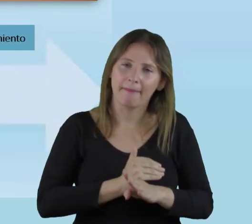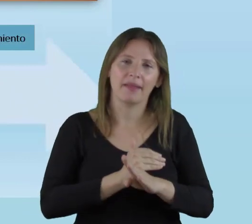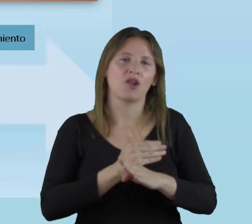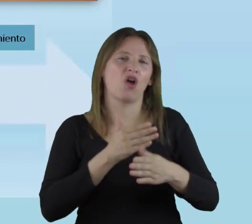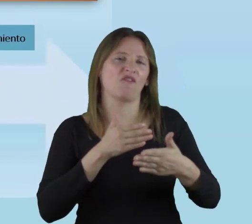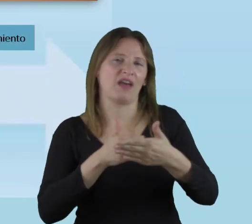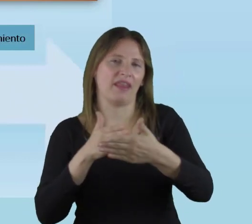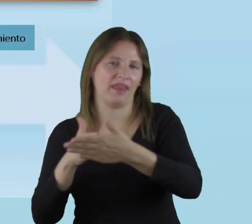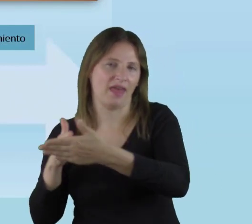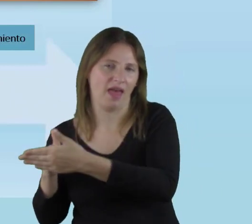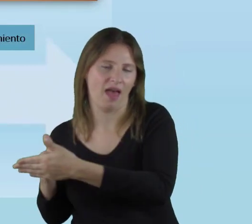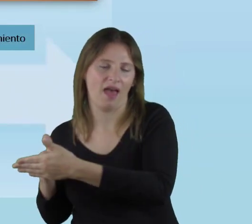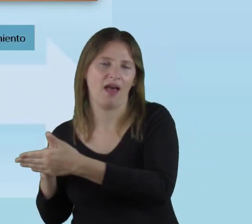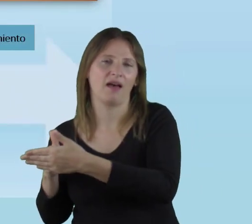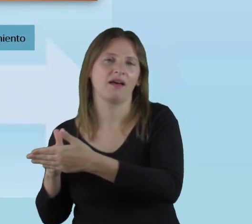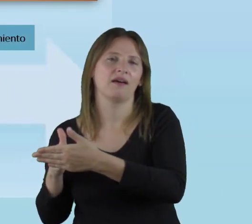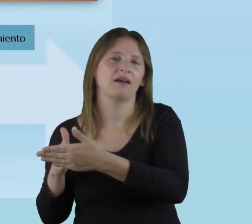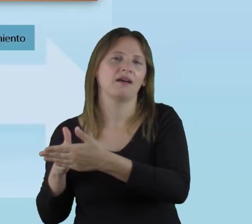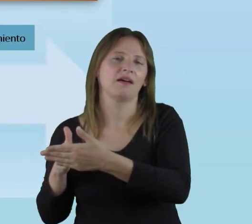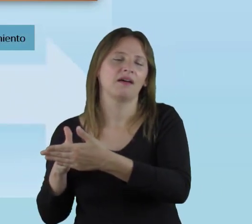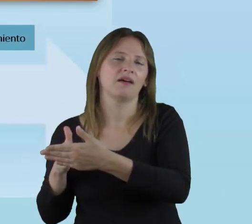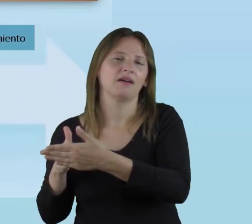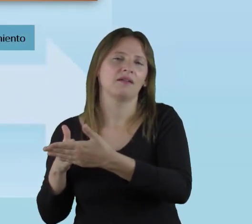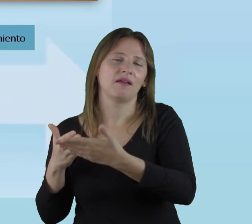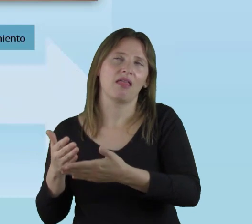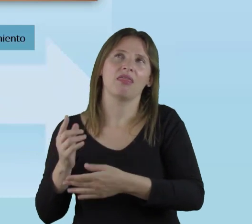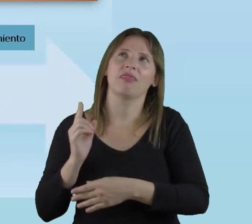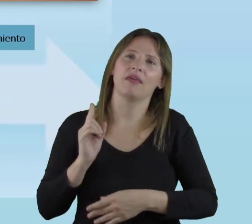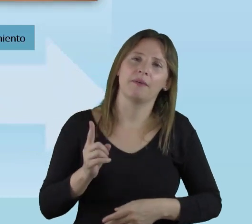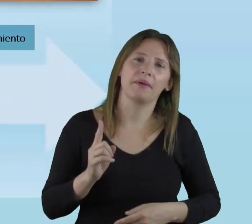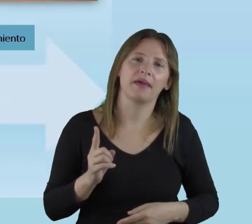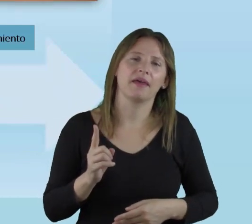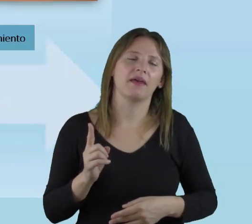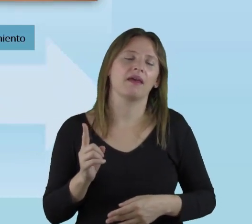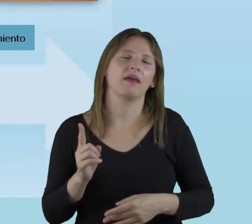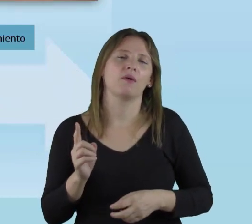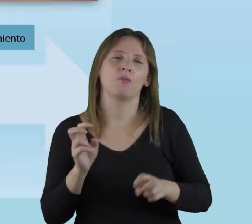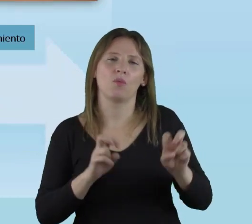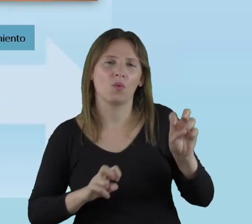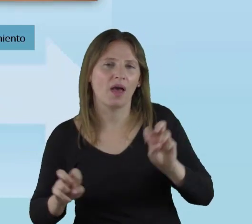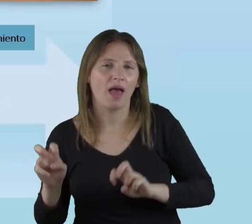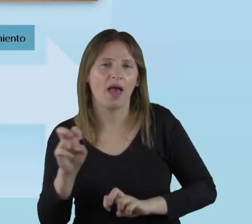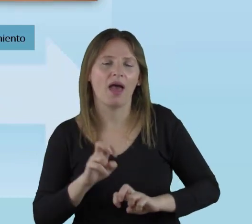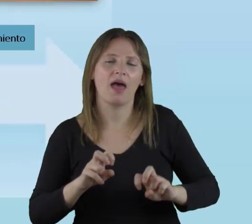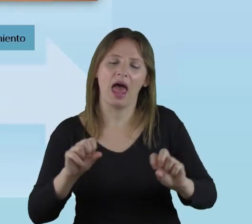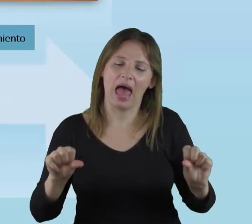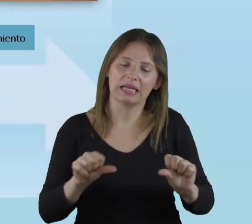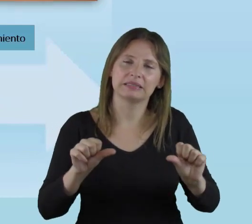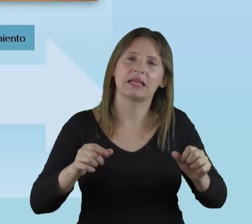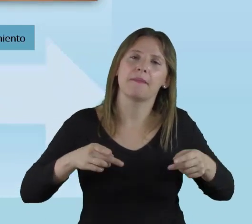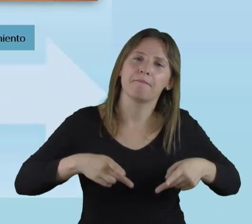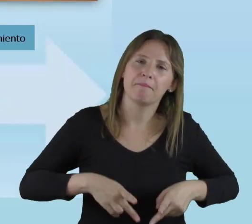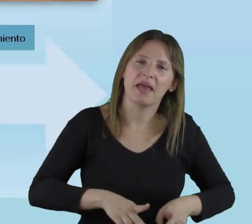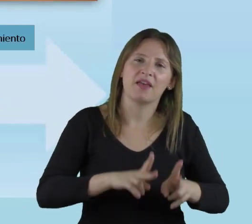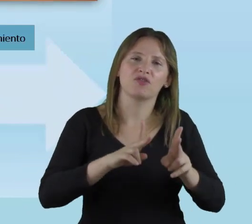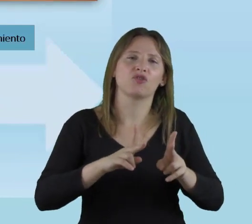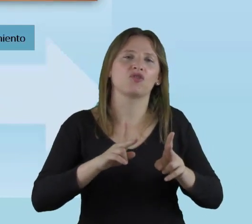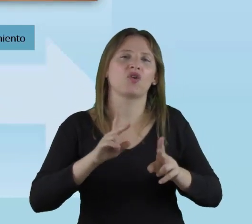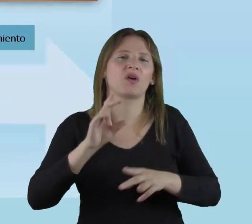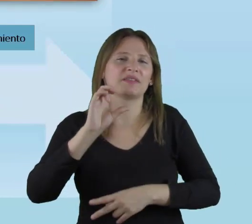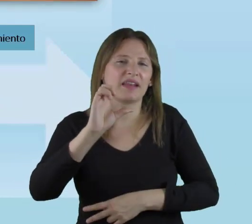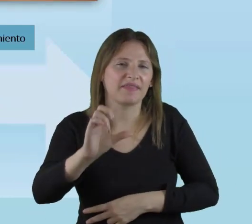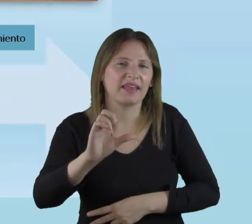las barreras se deben implementar